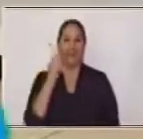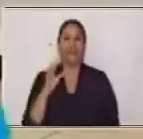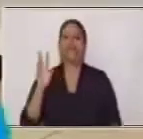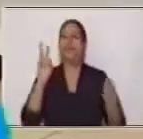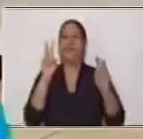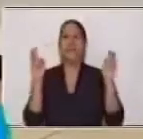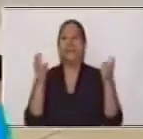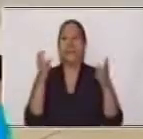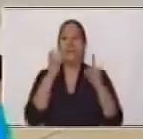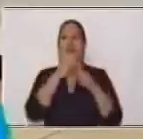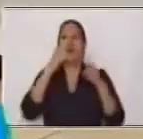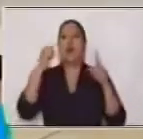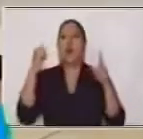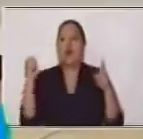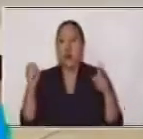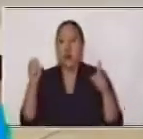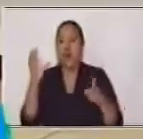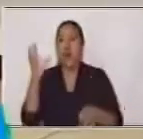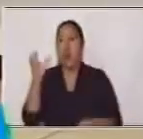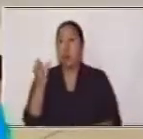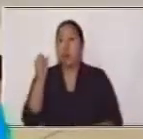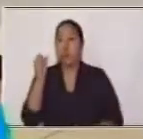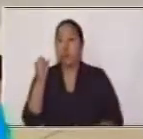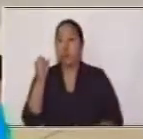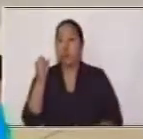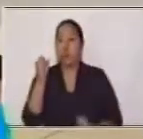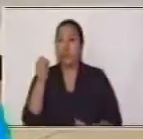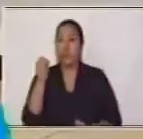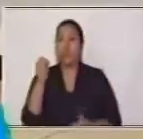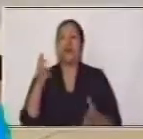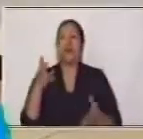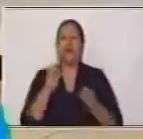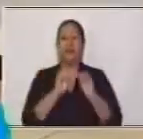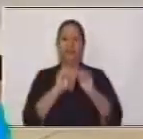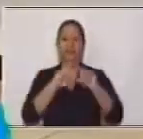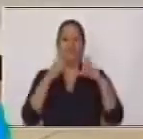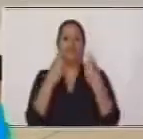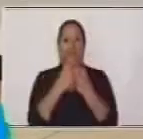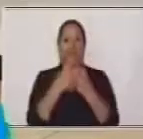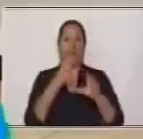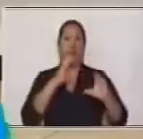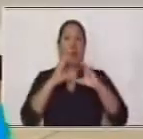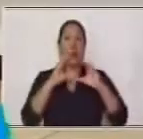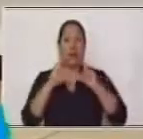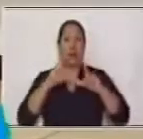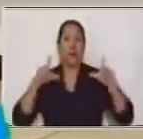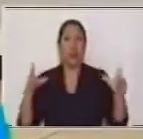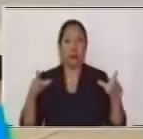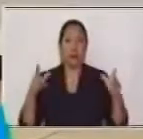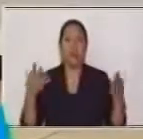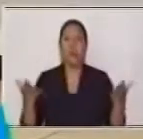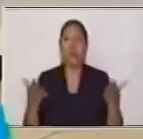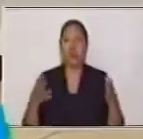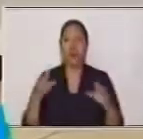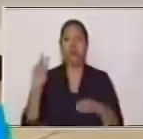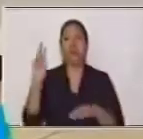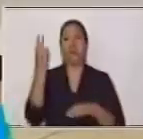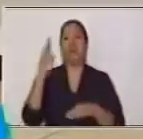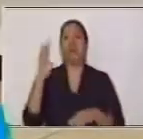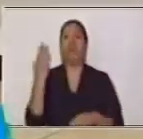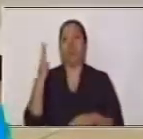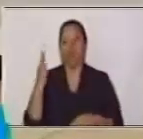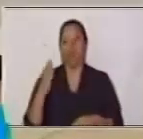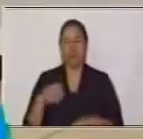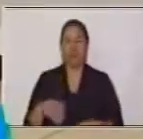oraciones yuxtapuestas del área de Comunicación y Lenguaje en el grado de Segundo Básico. Si en casa hay alguna